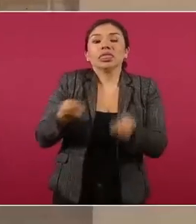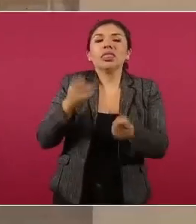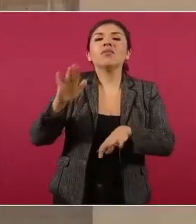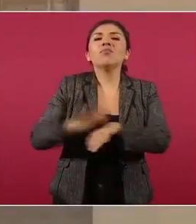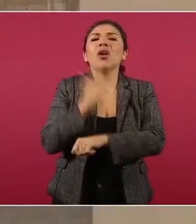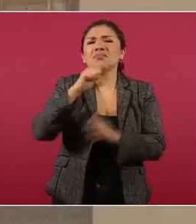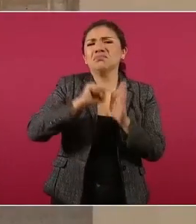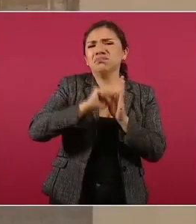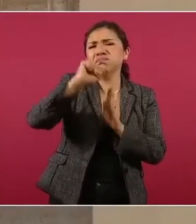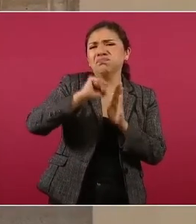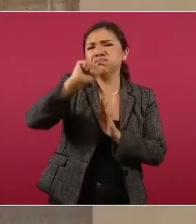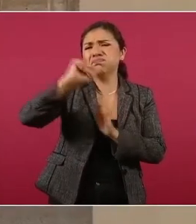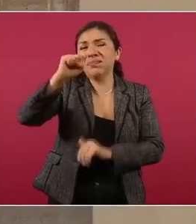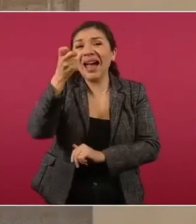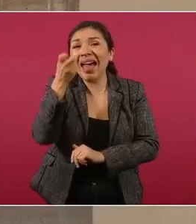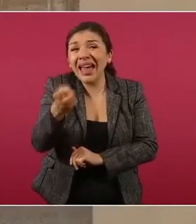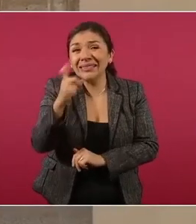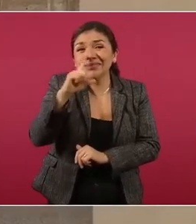Por la inflación